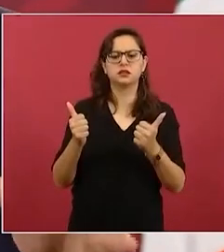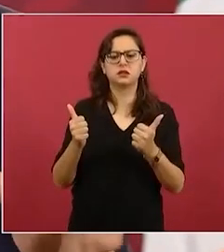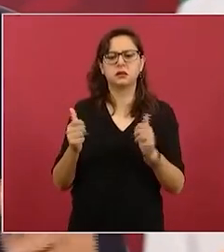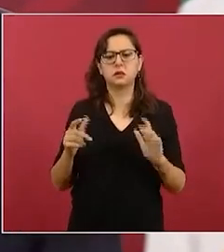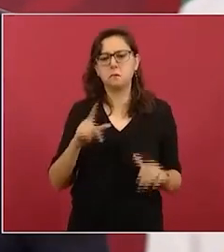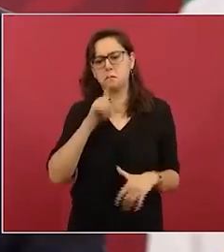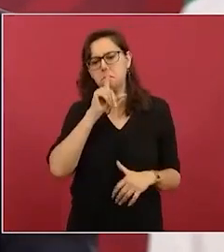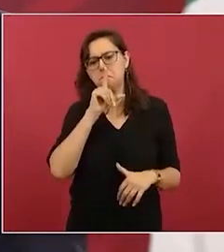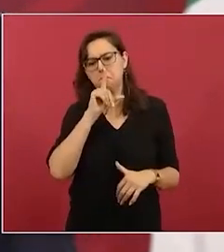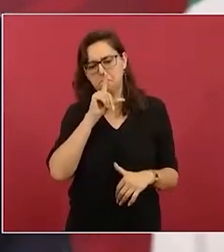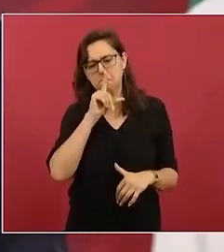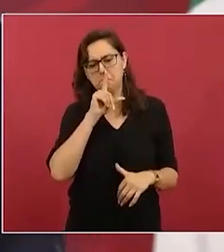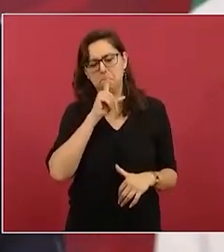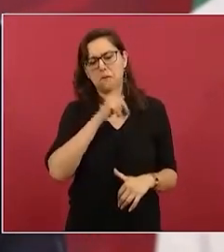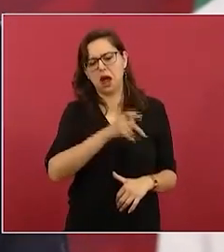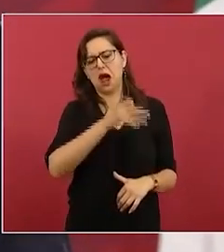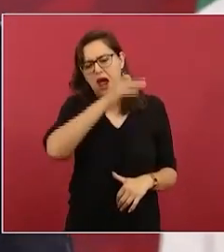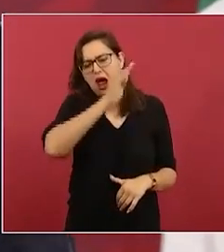beneficiados